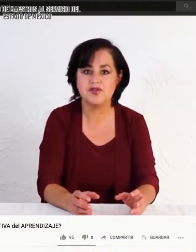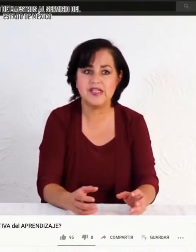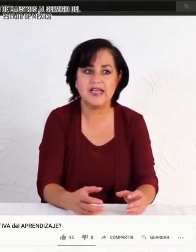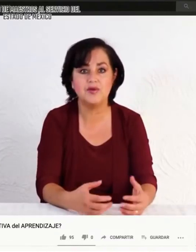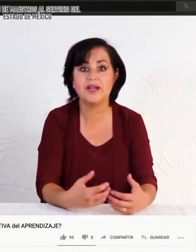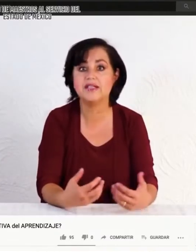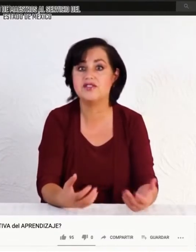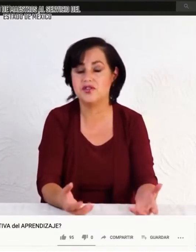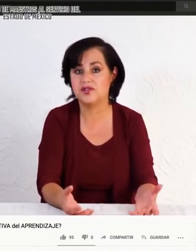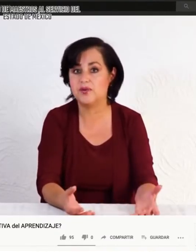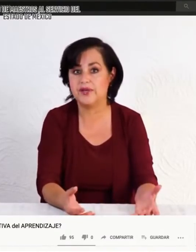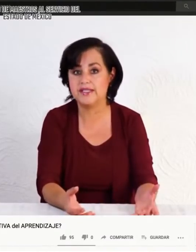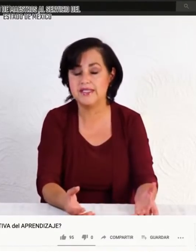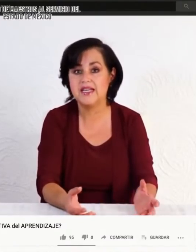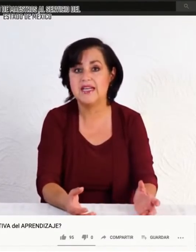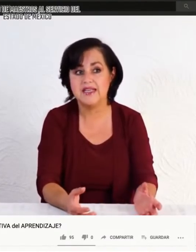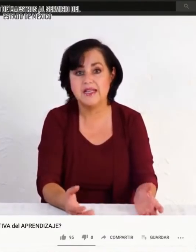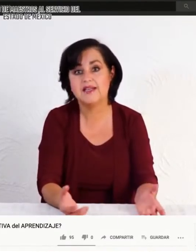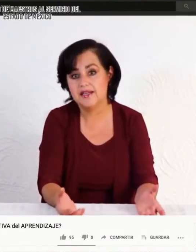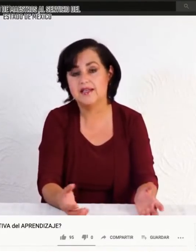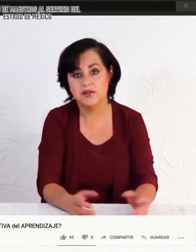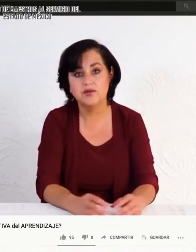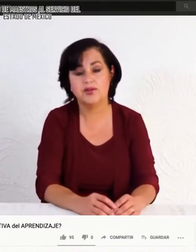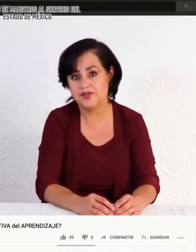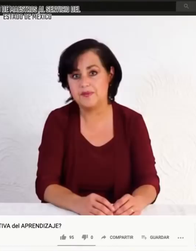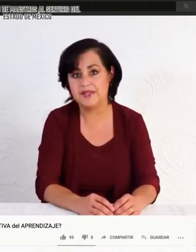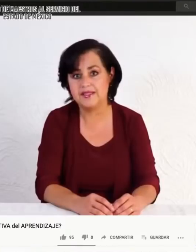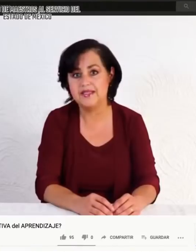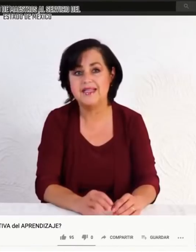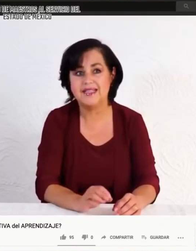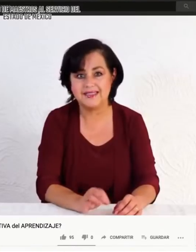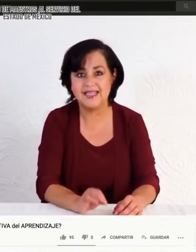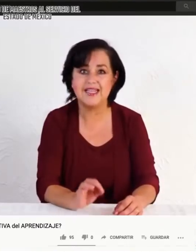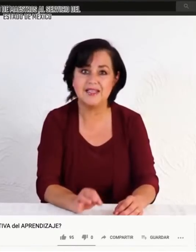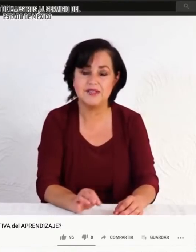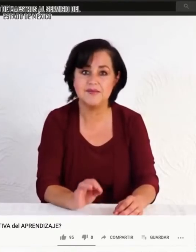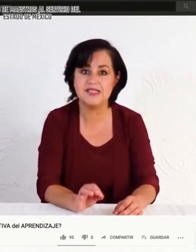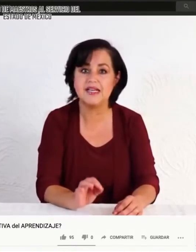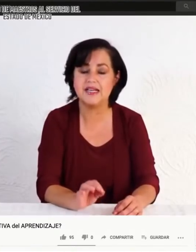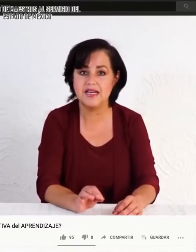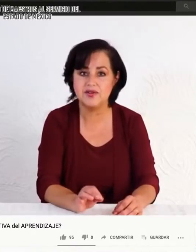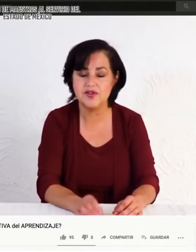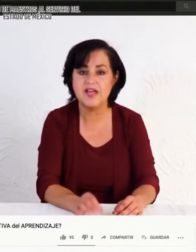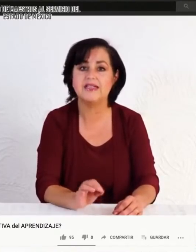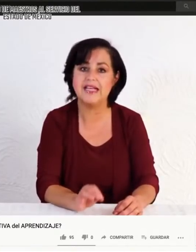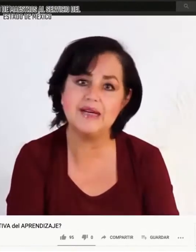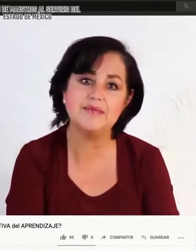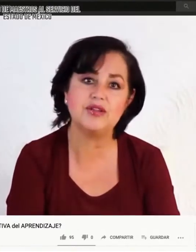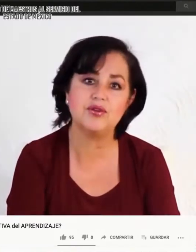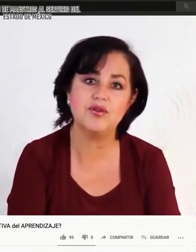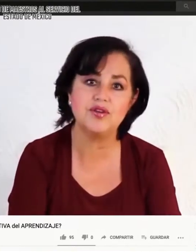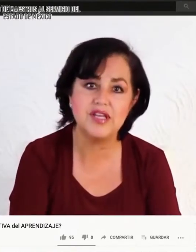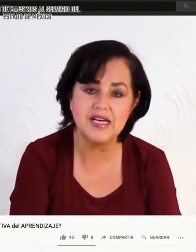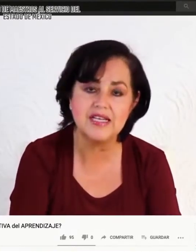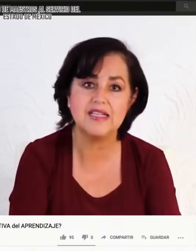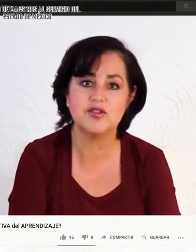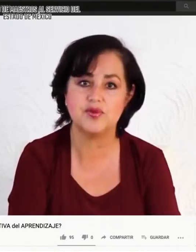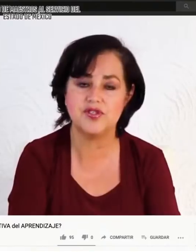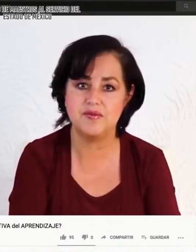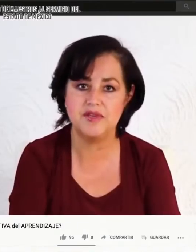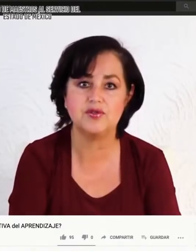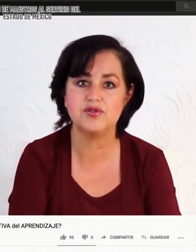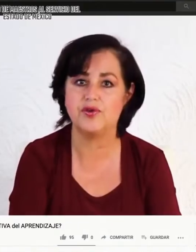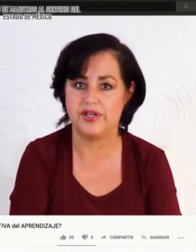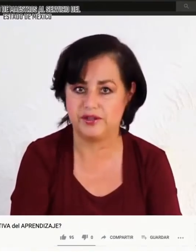procedimientos que no hay rendición de cuentas y que, curiosamente, están cada vez más alejados de la metodología